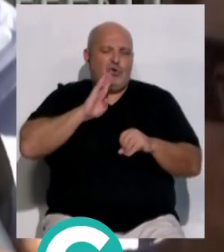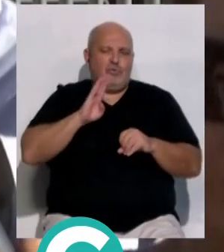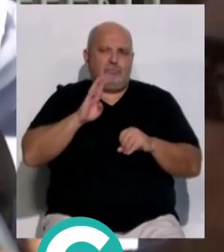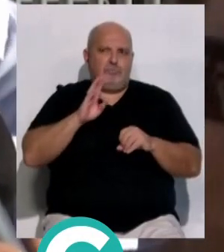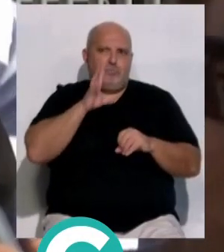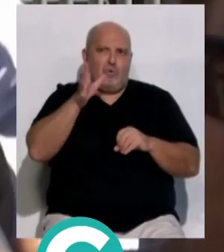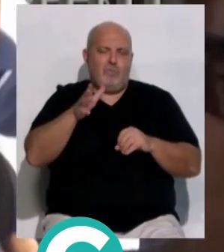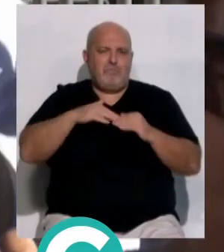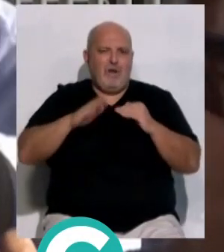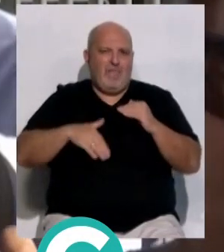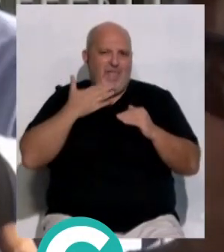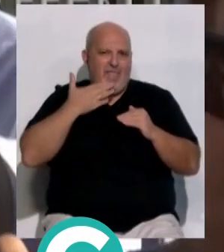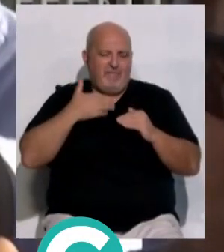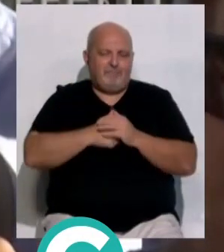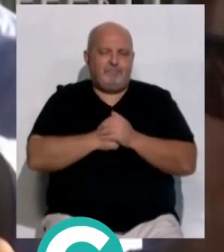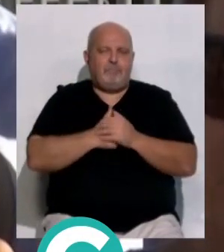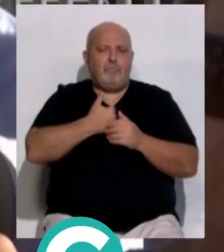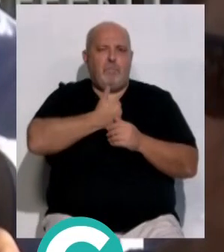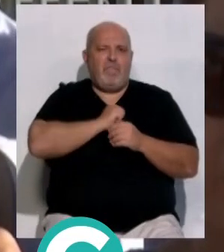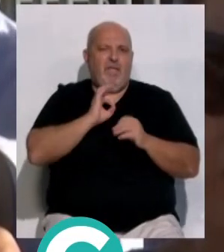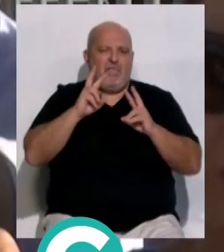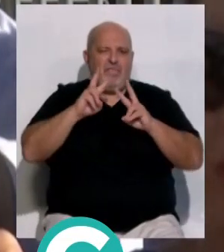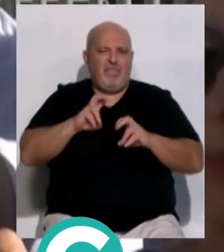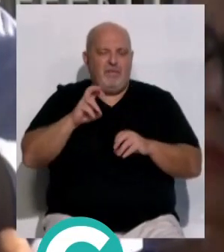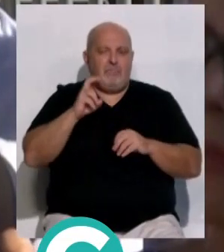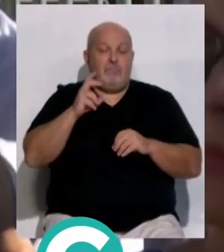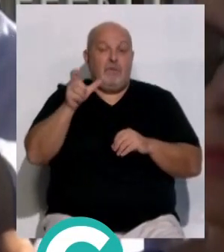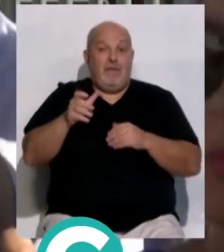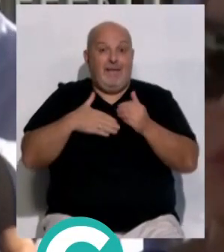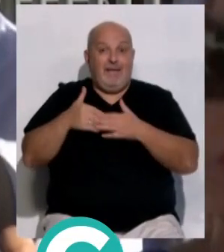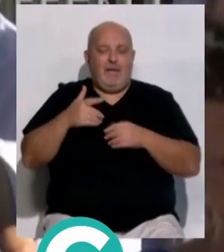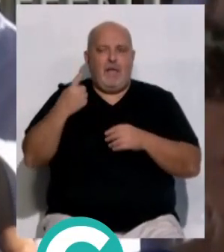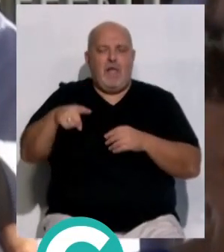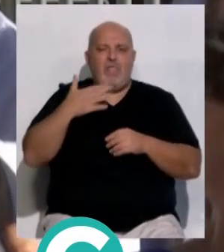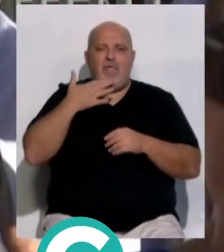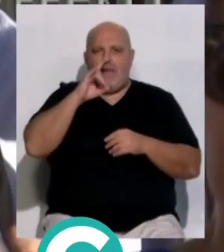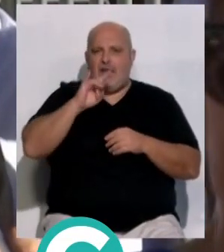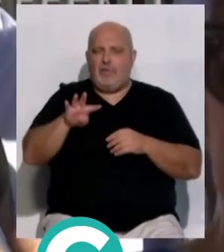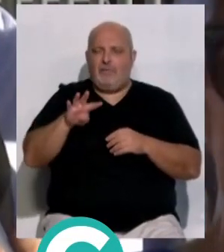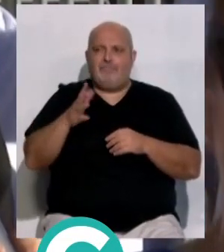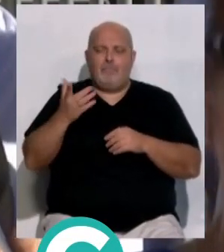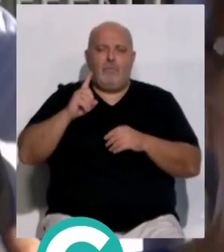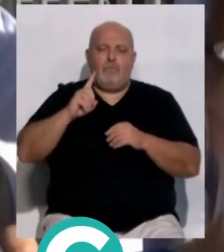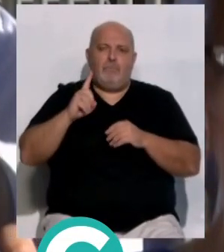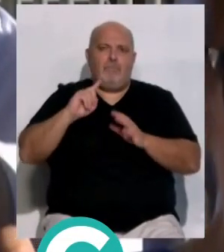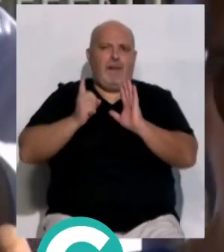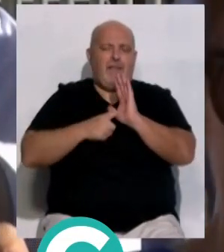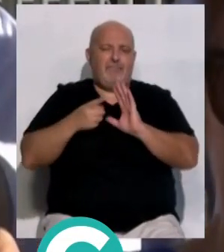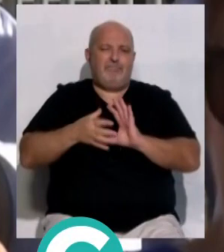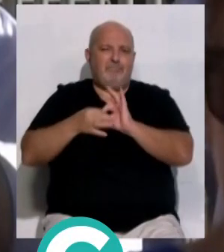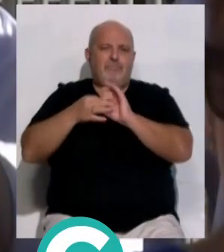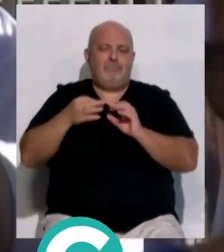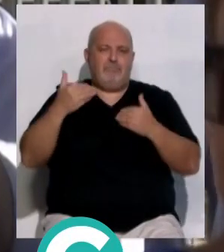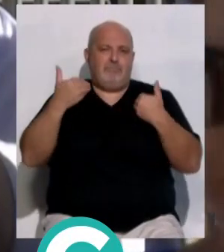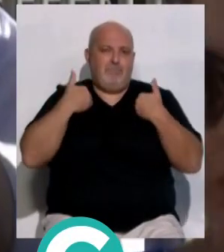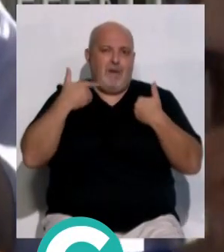y cometidos por menores y por policía científica. Presunto autor de los hechos, tiene 14 años, es imputable por la ley de responsabilidad